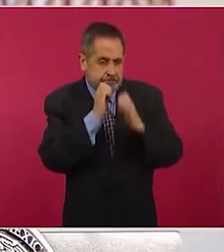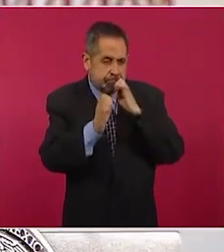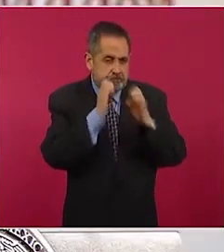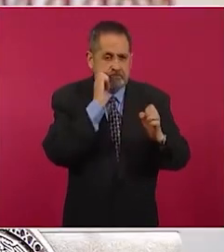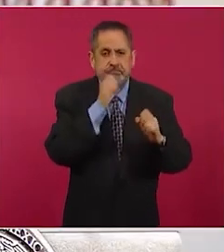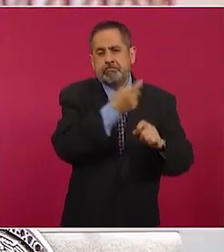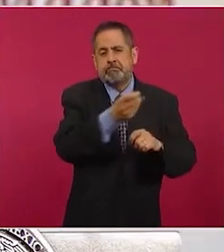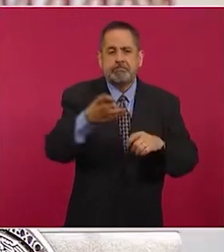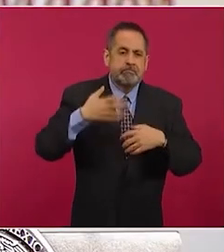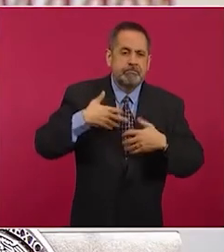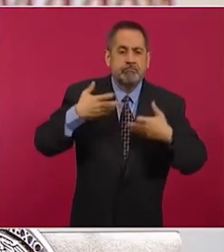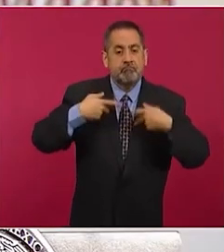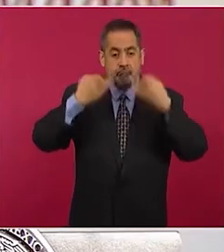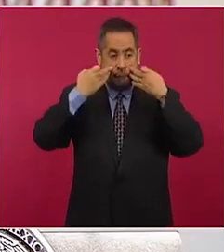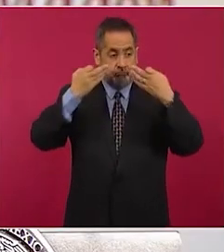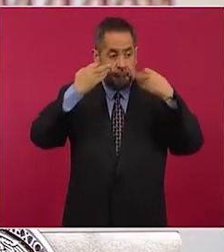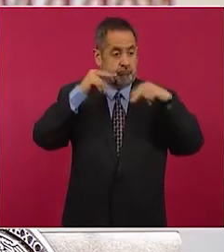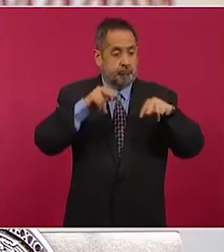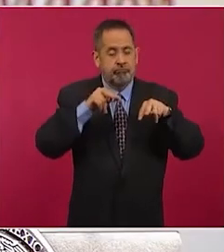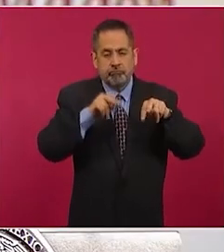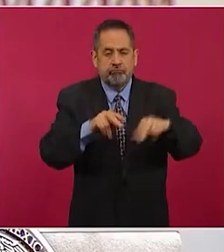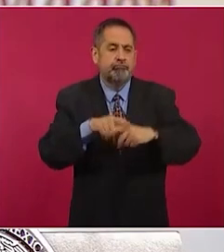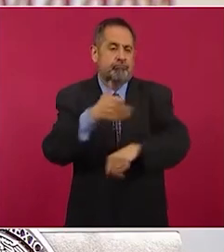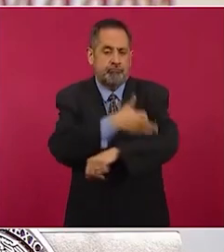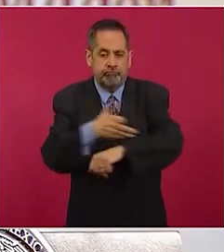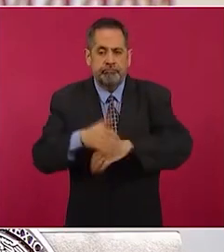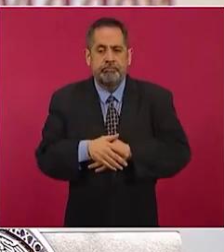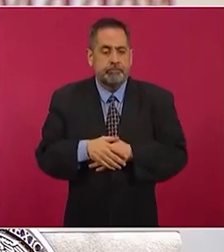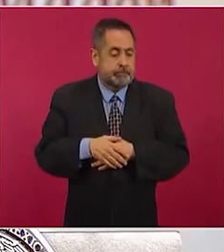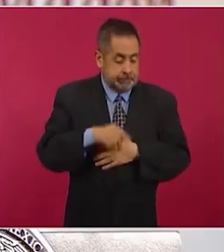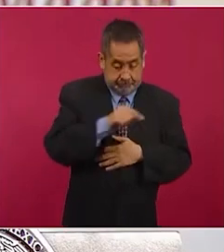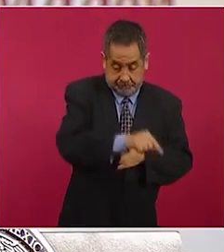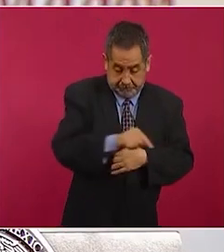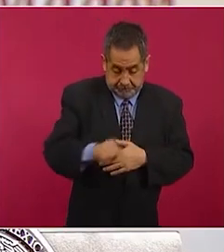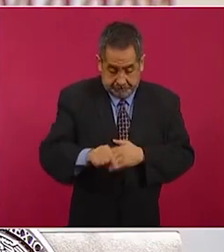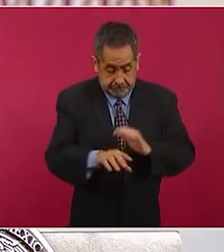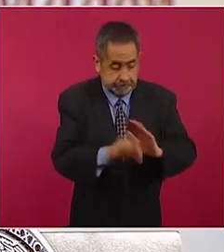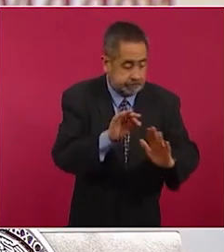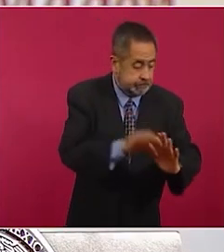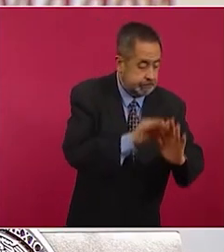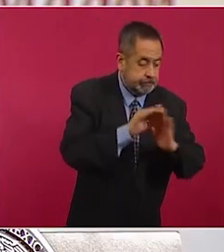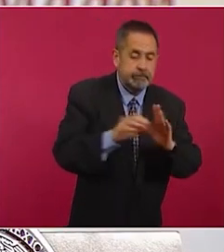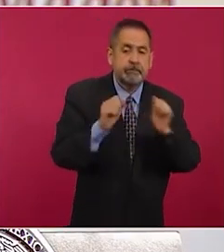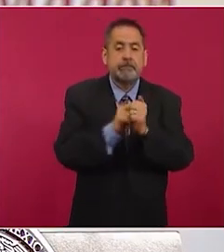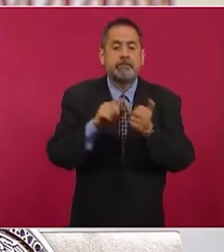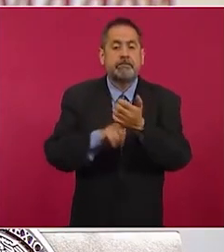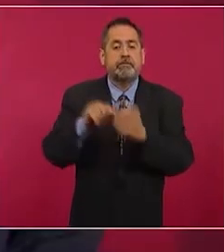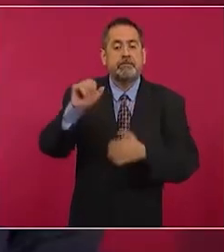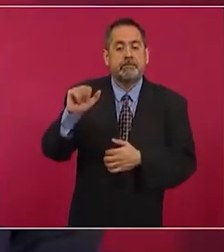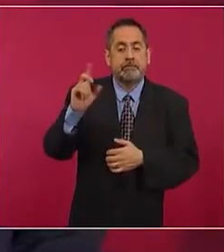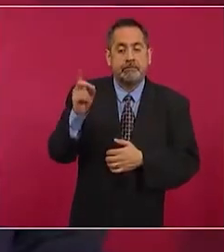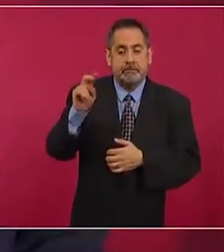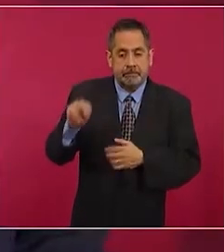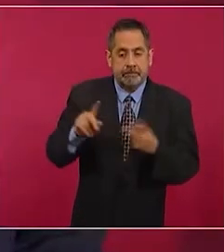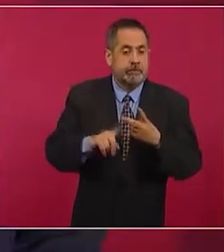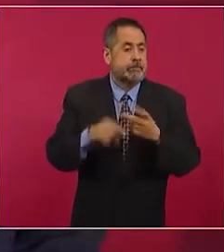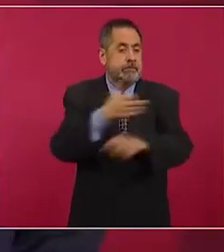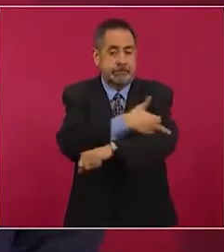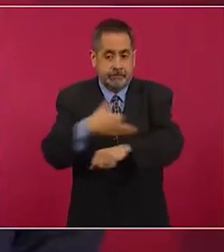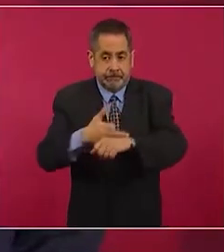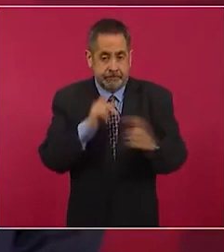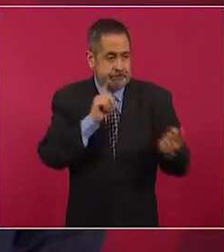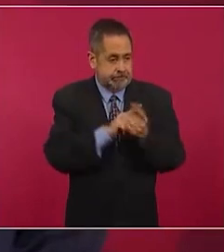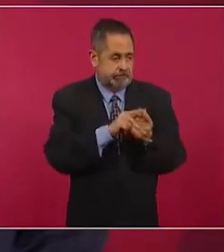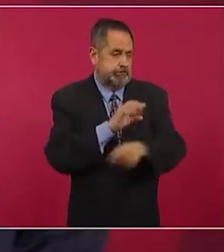testigos y familiares. Se recabaron muestras biológicas de ADN con los familiares de Alejandro N. Se